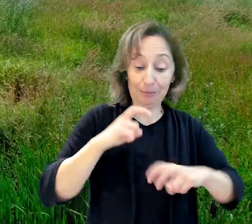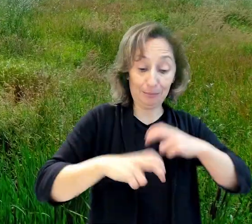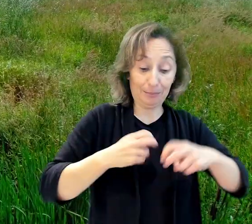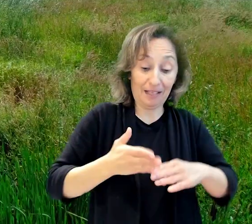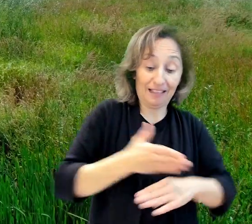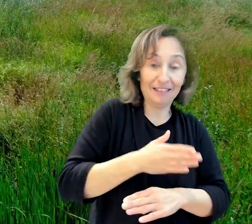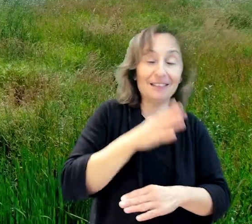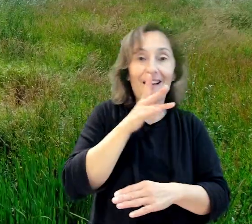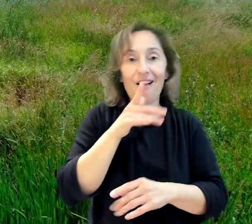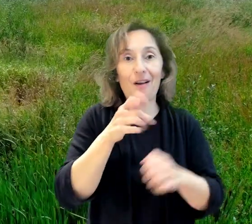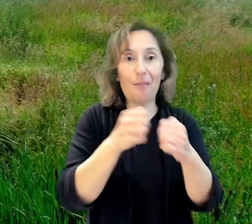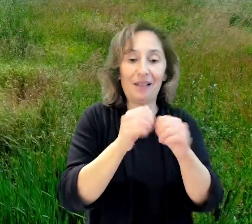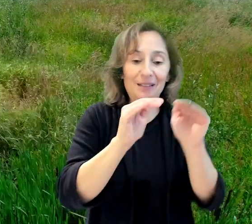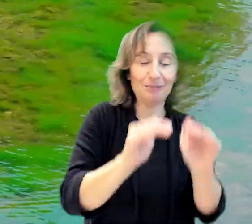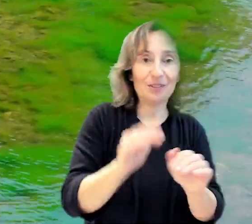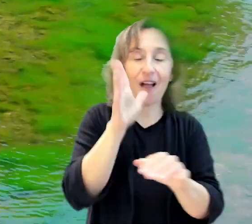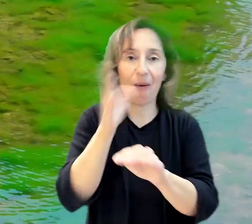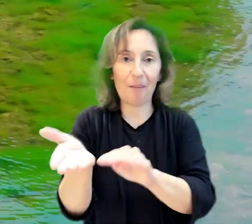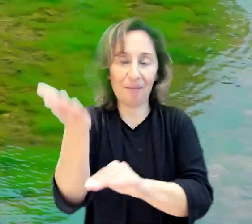que teníamos antes de esta actuación.